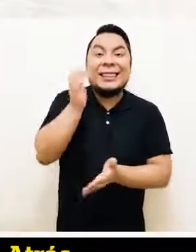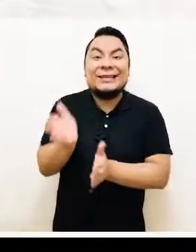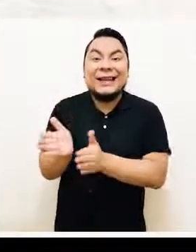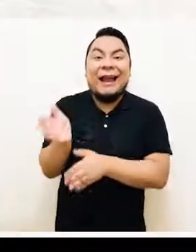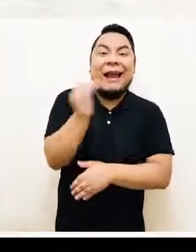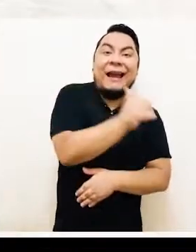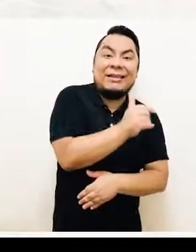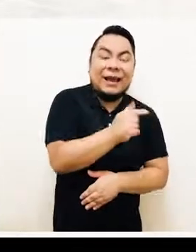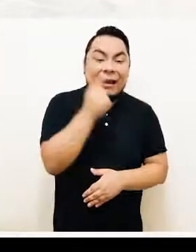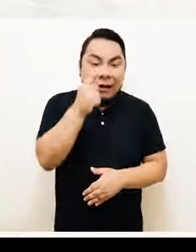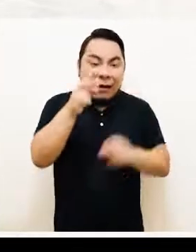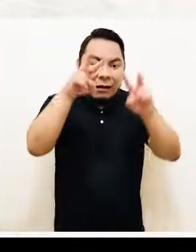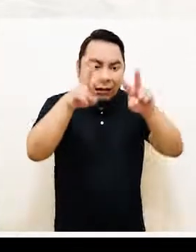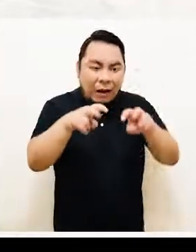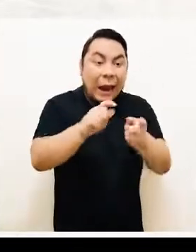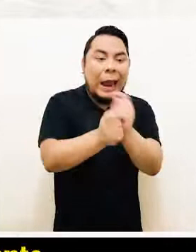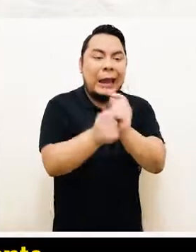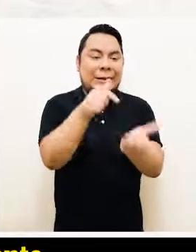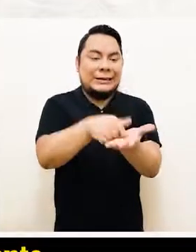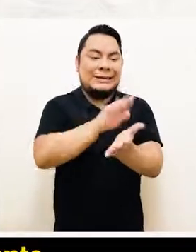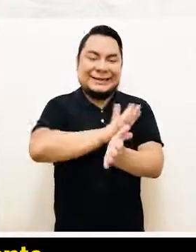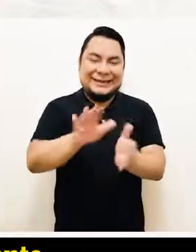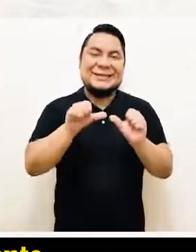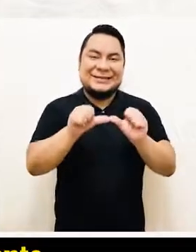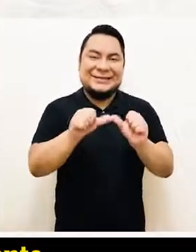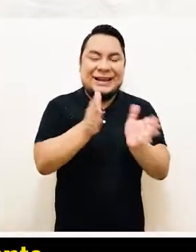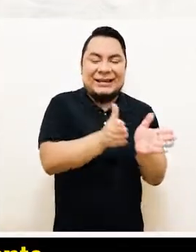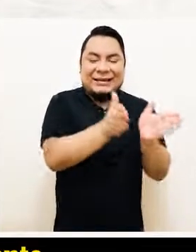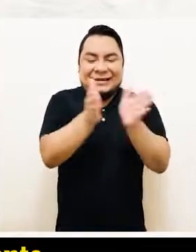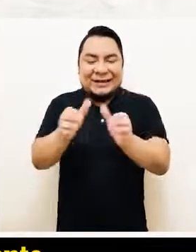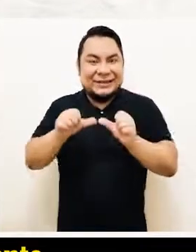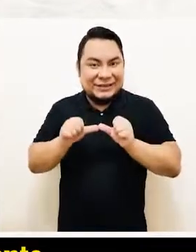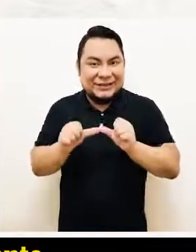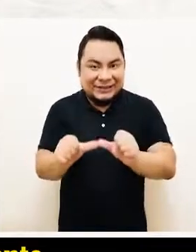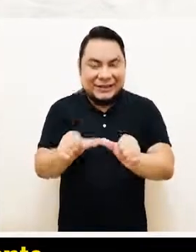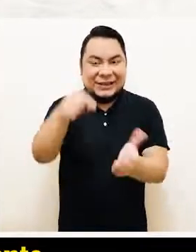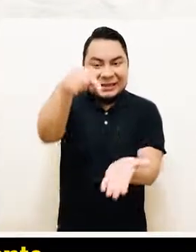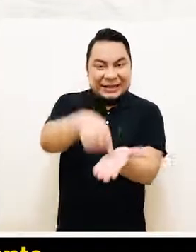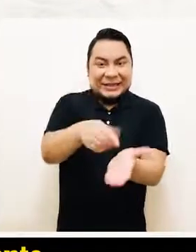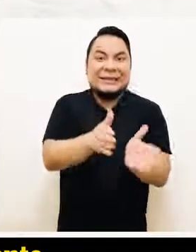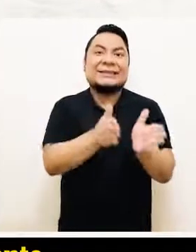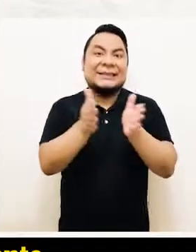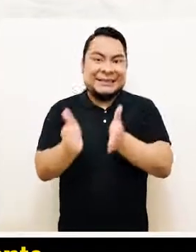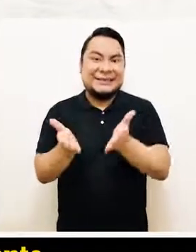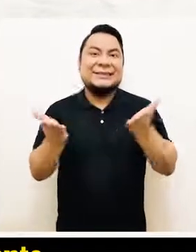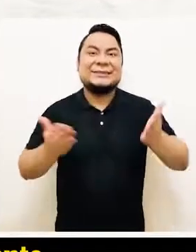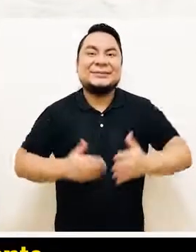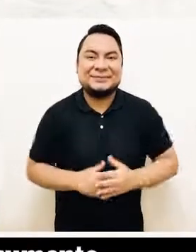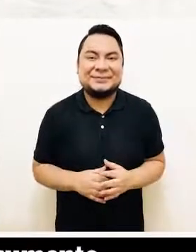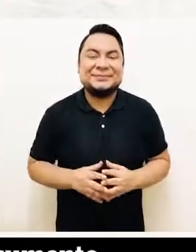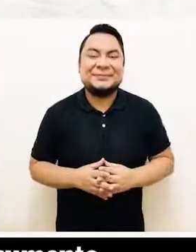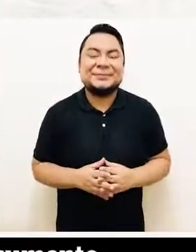botón atrás para revisarla o cambiarla. Luego continúa presionando el botón Siguiente.